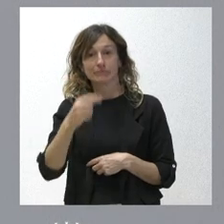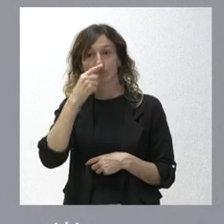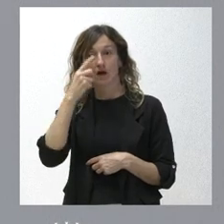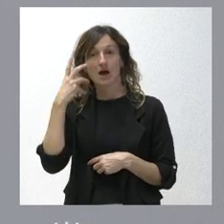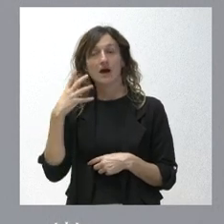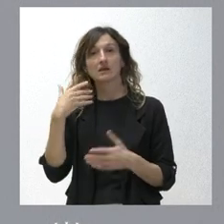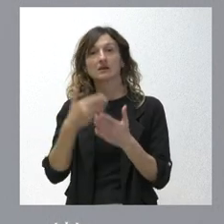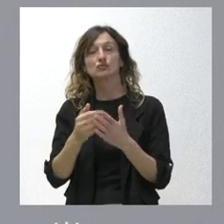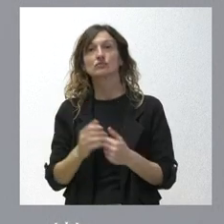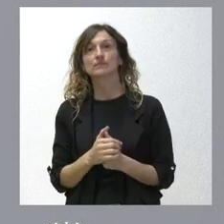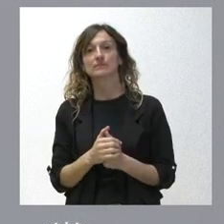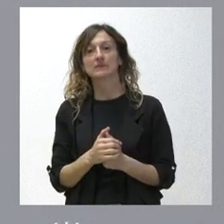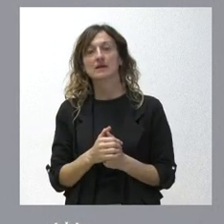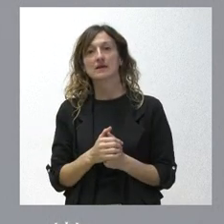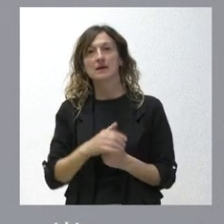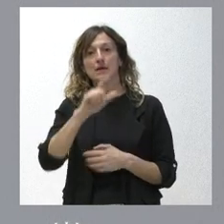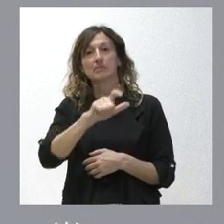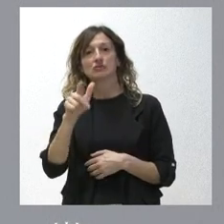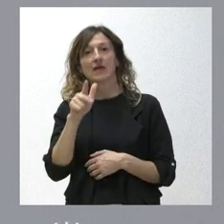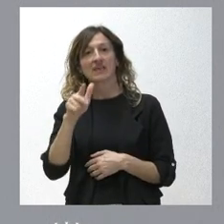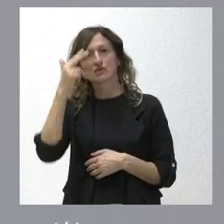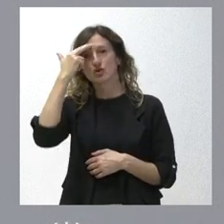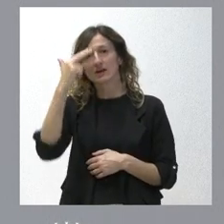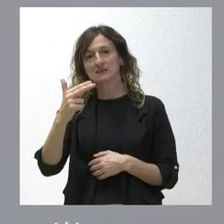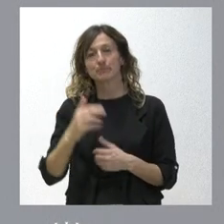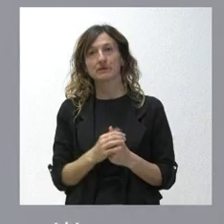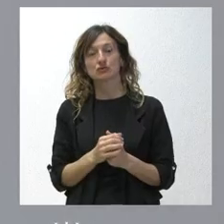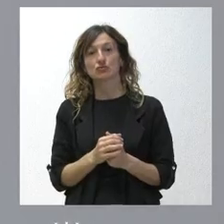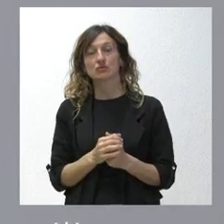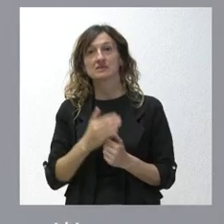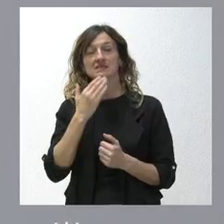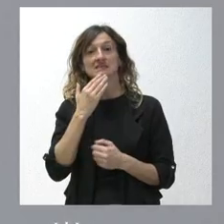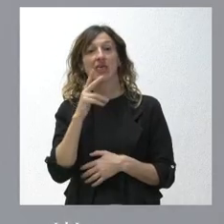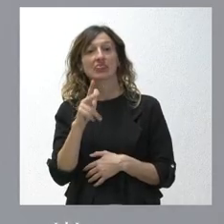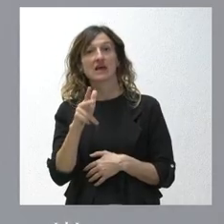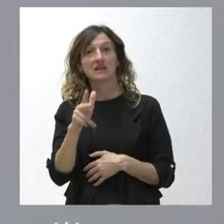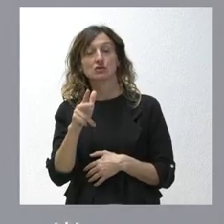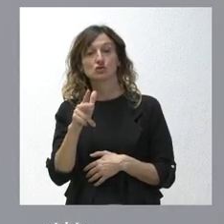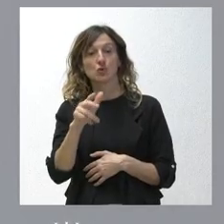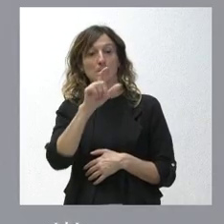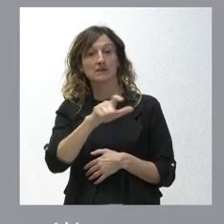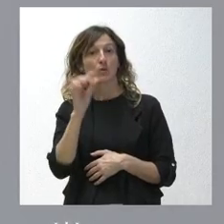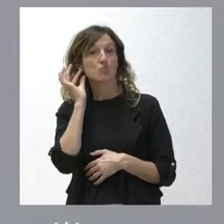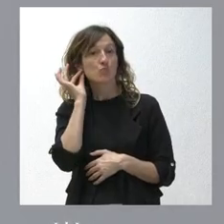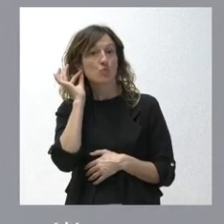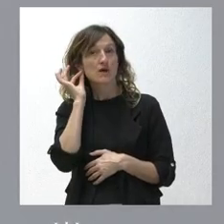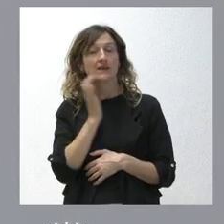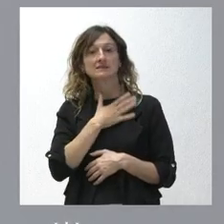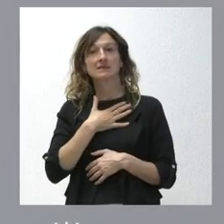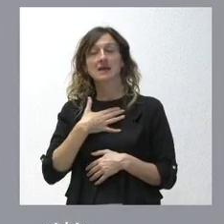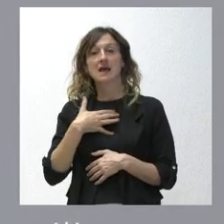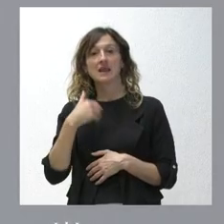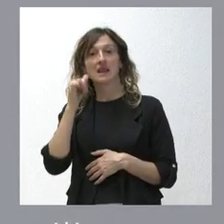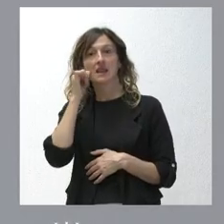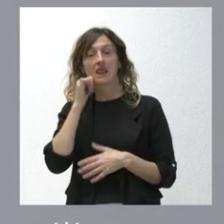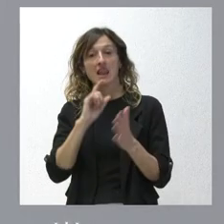que en qué consiste en respeto a todos los derechos y, por tanto, si es un derecho a aquellas mujeres que quieran ejercer